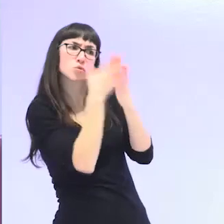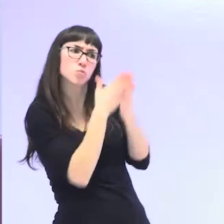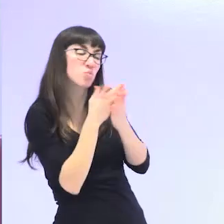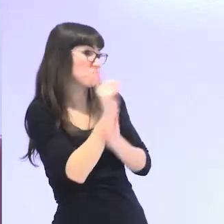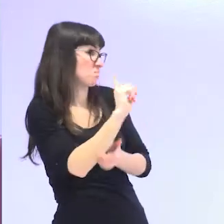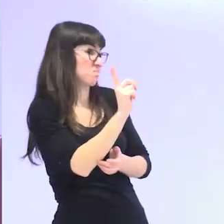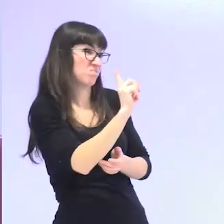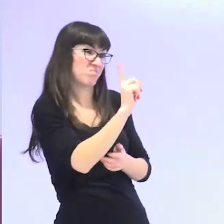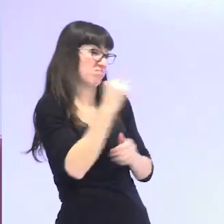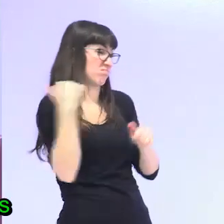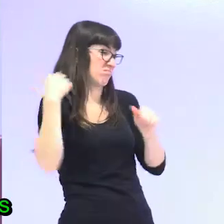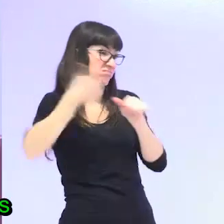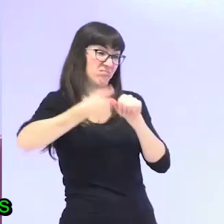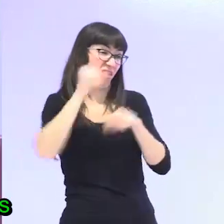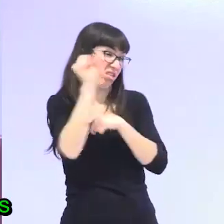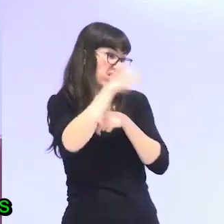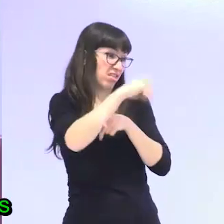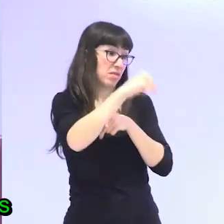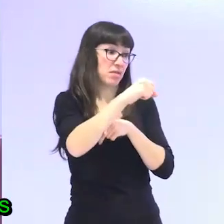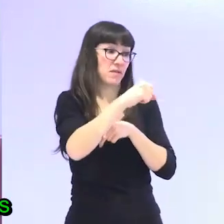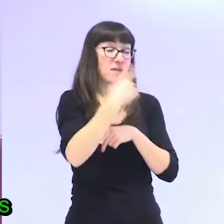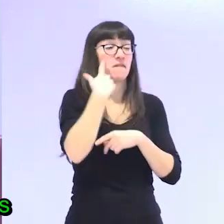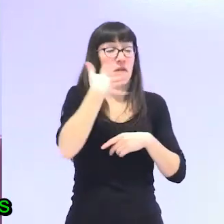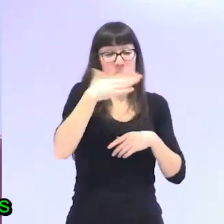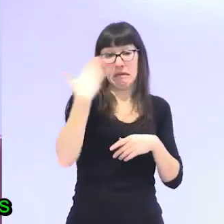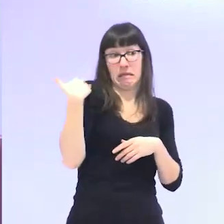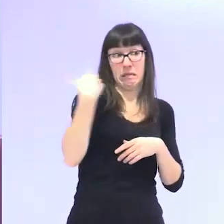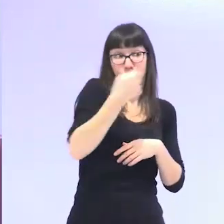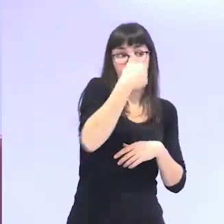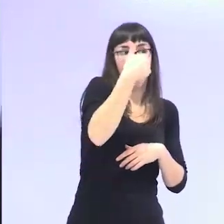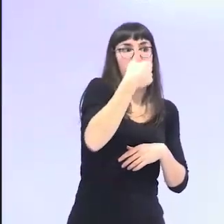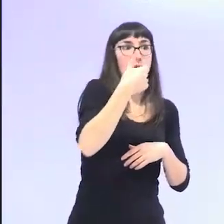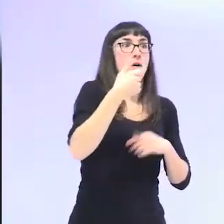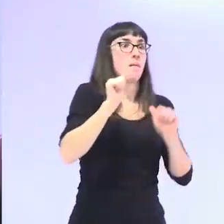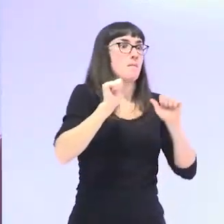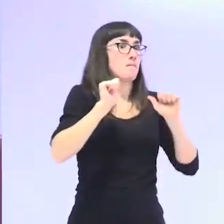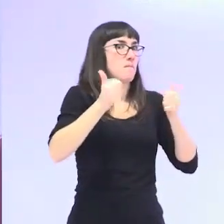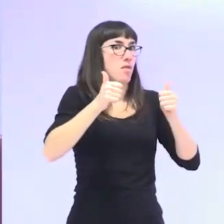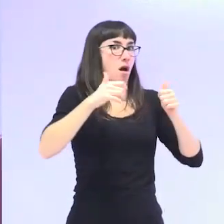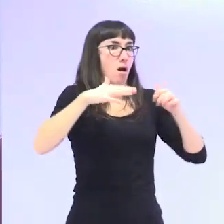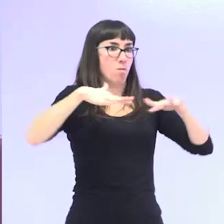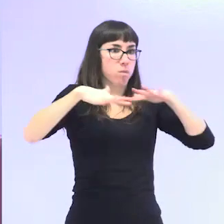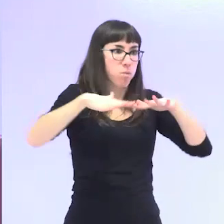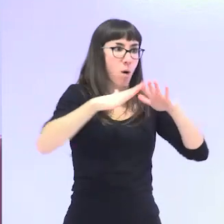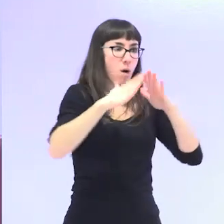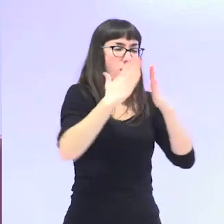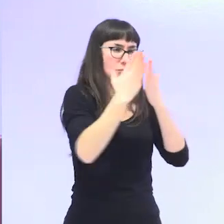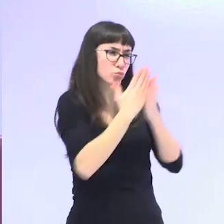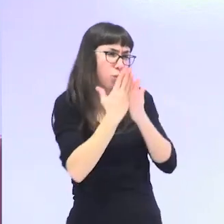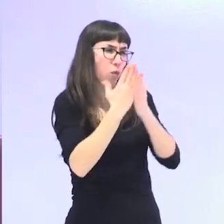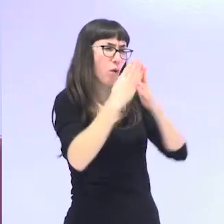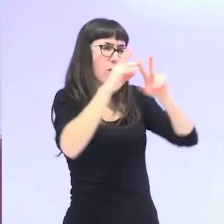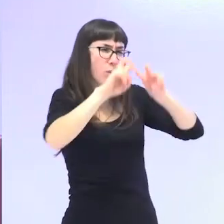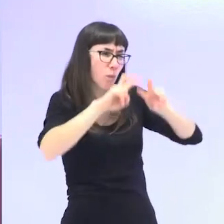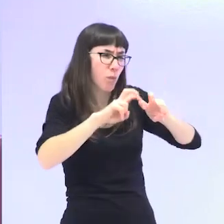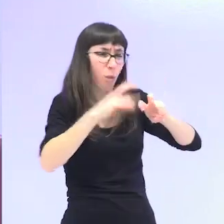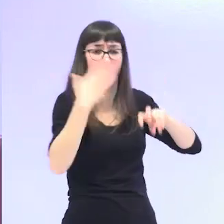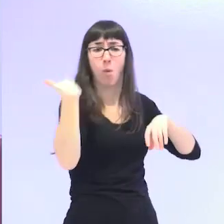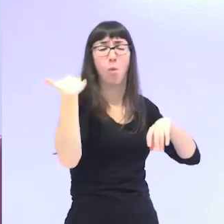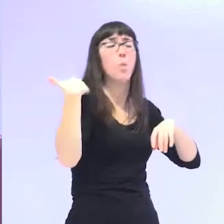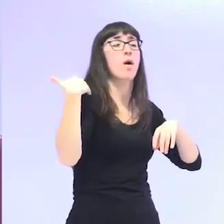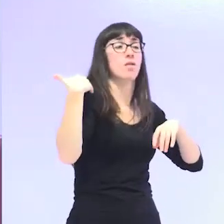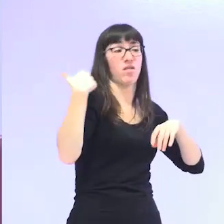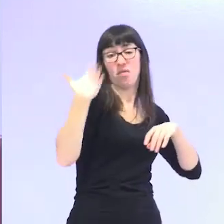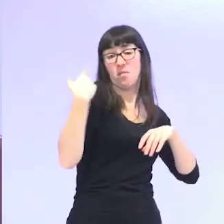reciente, que fundamentalmente cuando empieza a despegar mucho más las investigaciones y los estudios sobre envejecimiento, son a